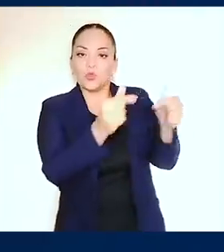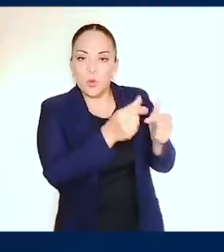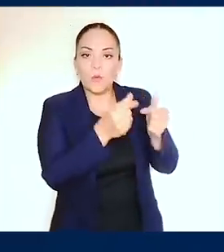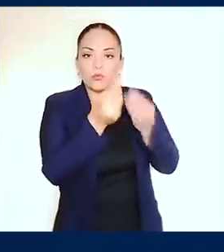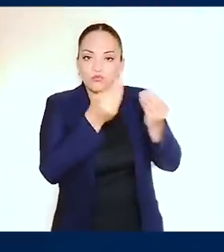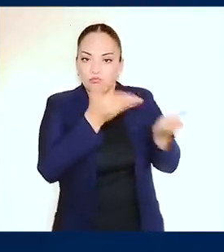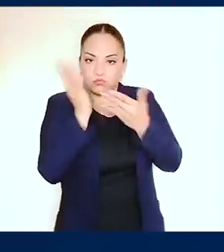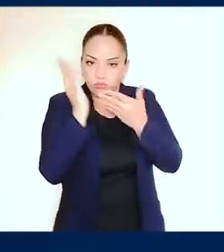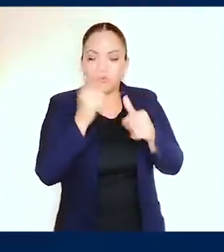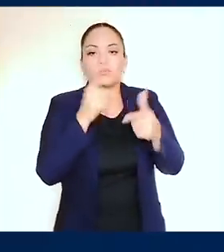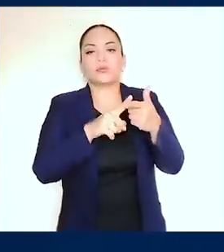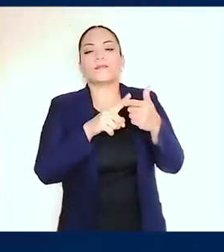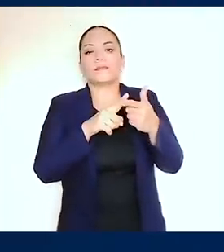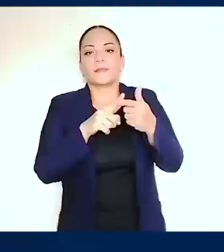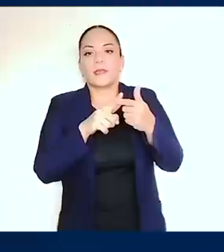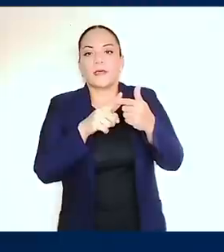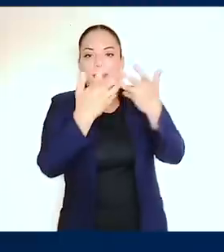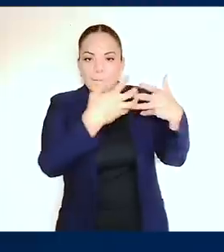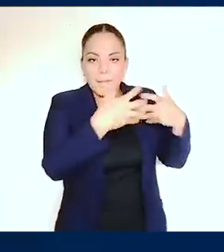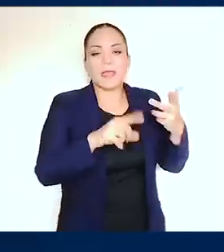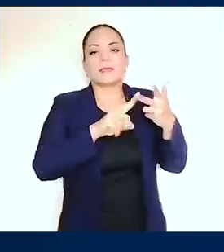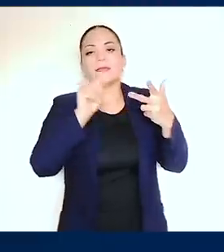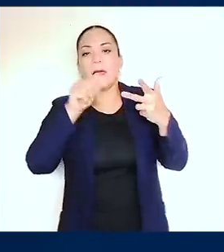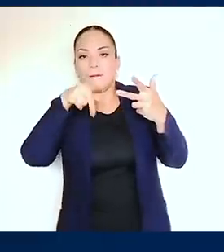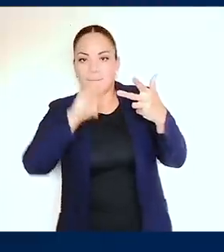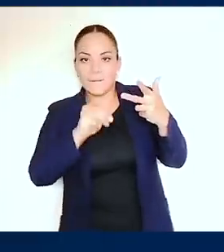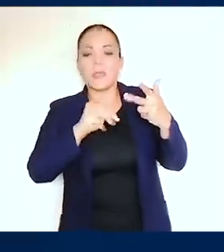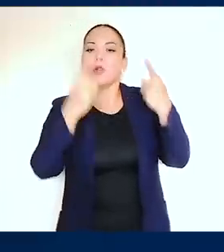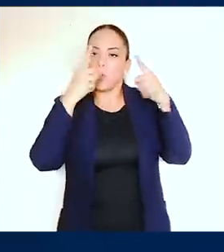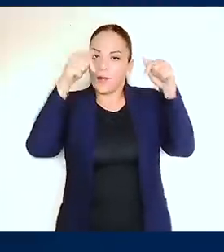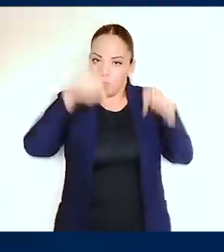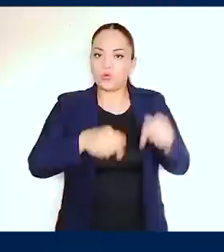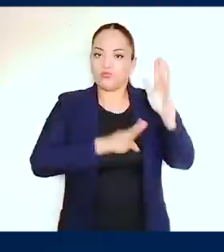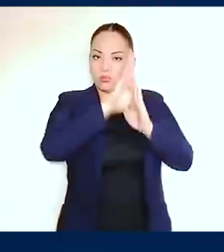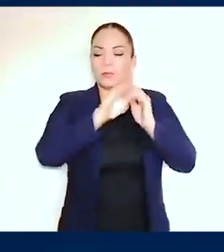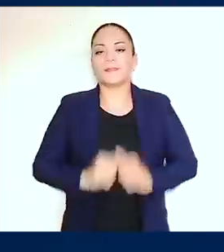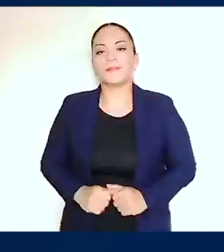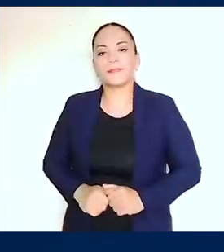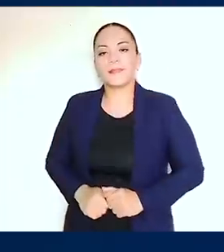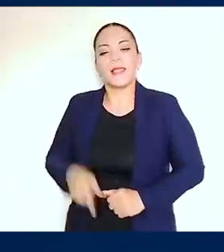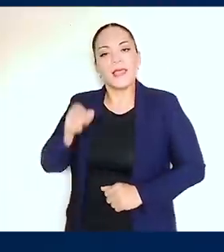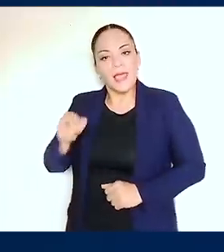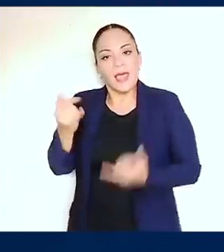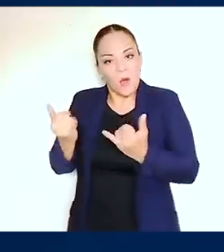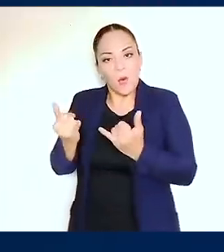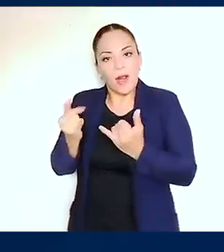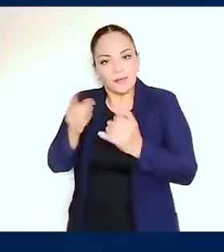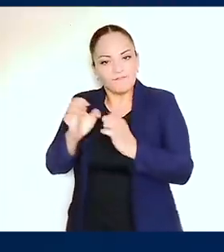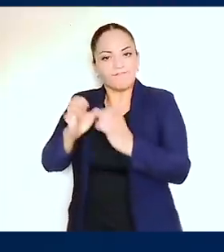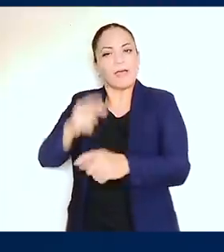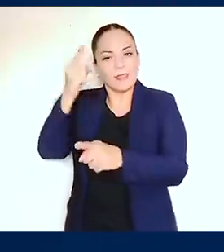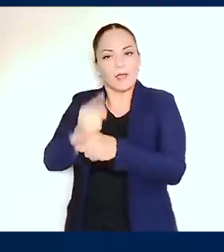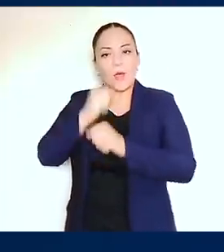cámaras, a APM, porque sacamos adelante esto hoy. Creo que este es el paso adecuado, creo que